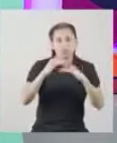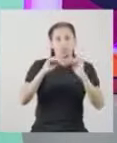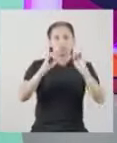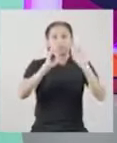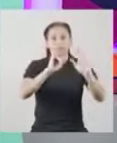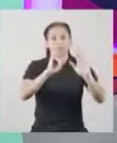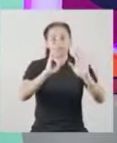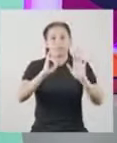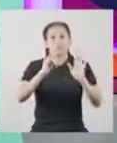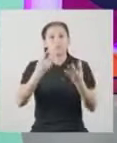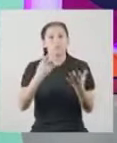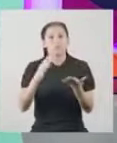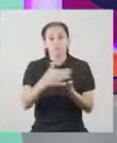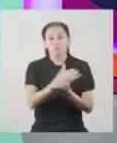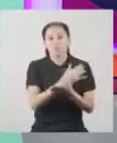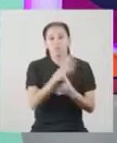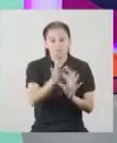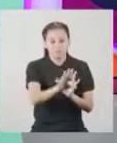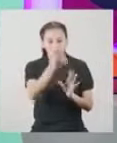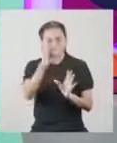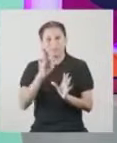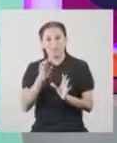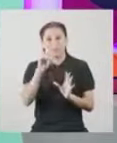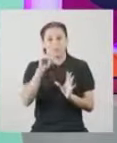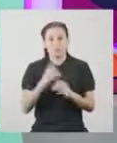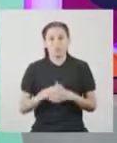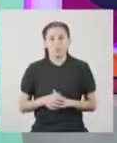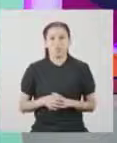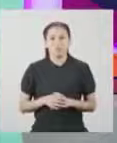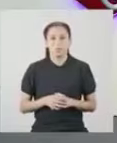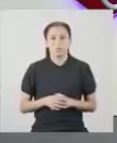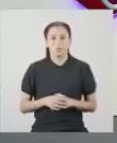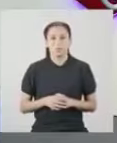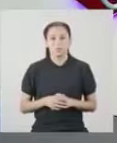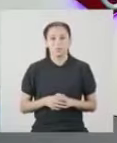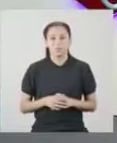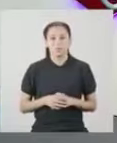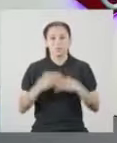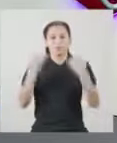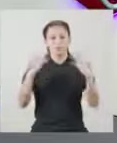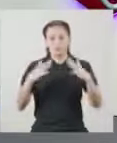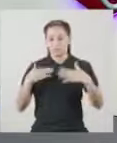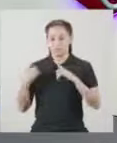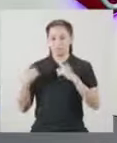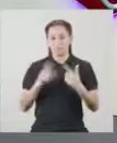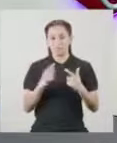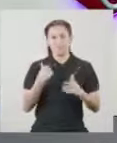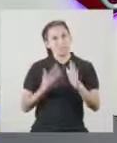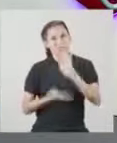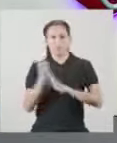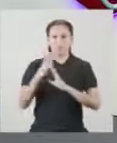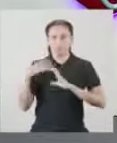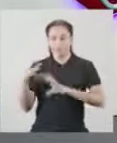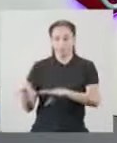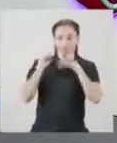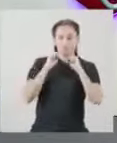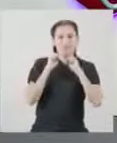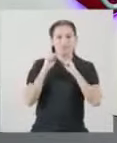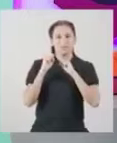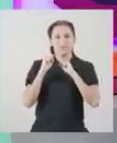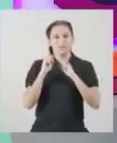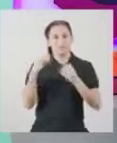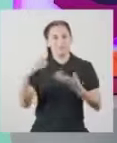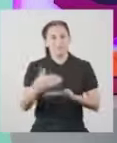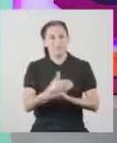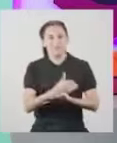las tallas de seis truchas De una muestra extraída de un estanque Ya estoy listo para sacar algunas truchas del